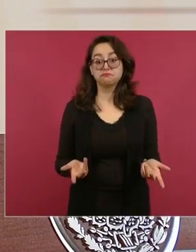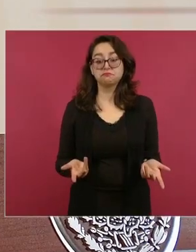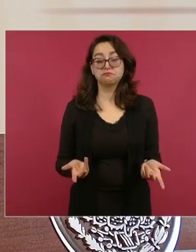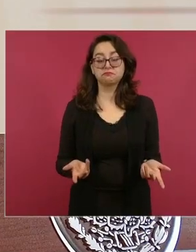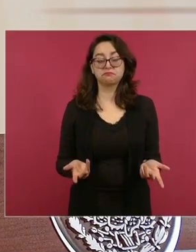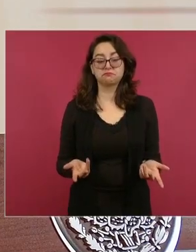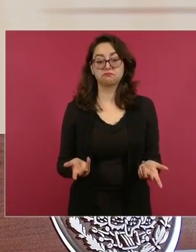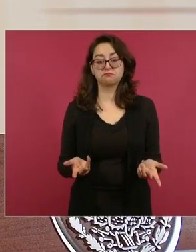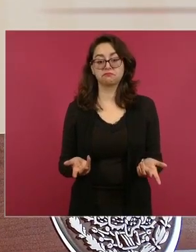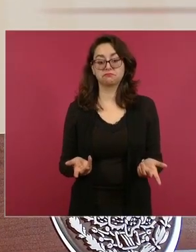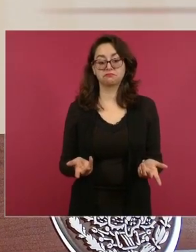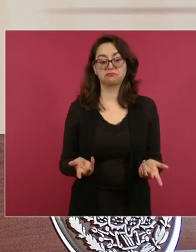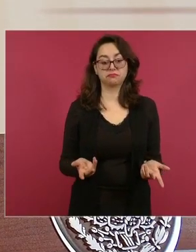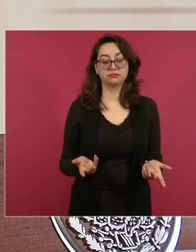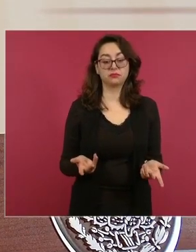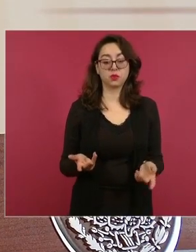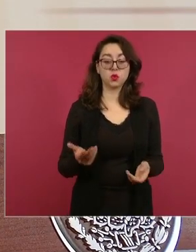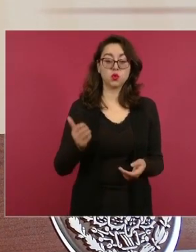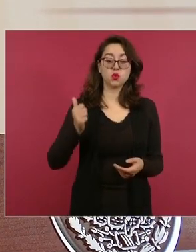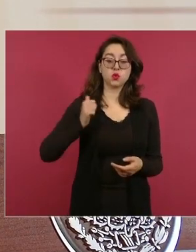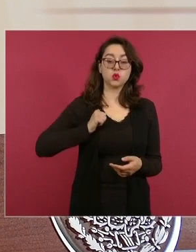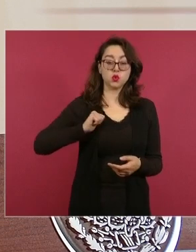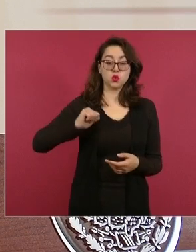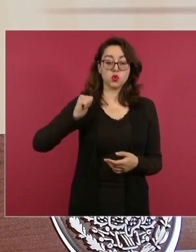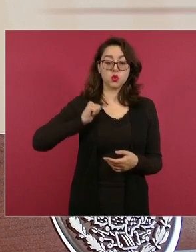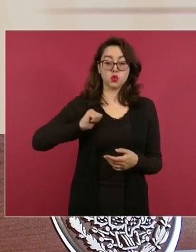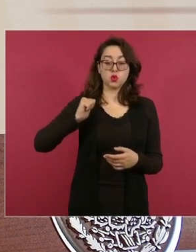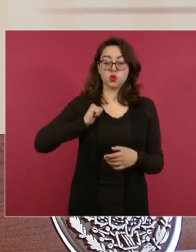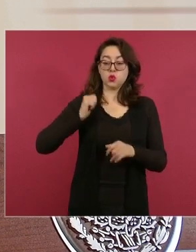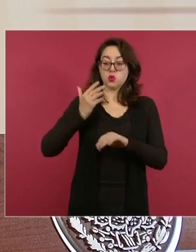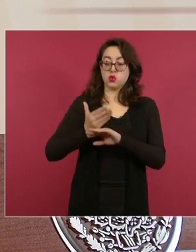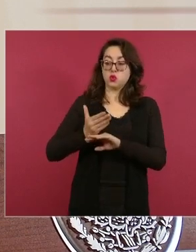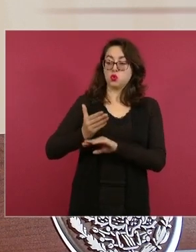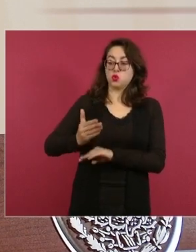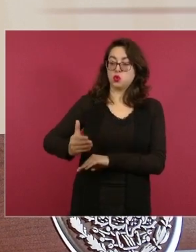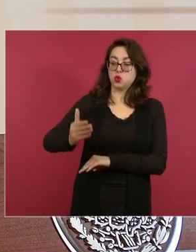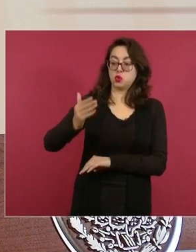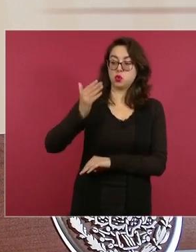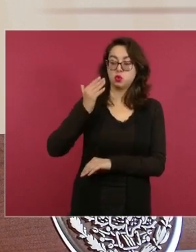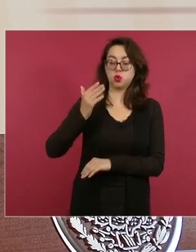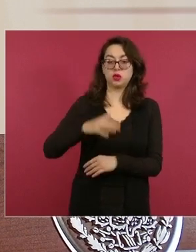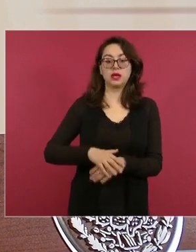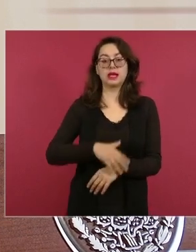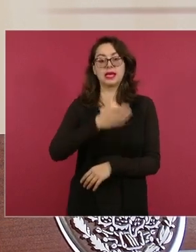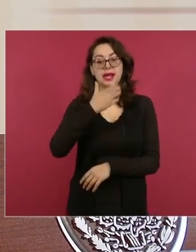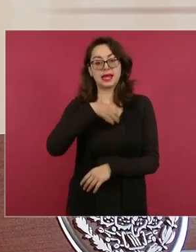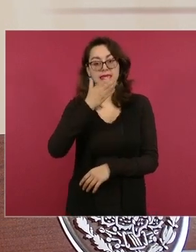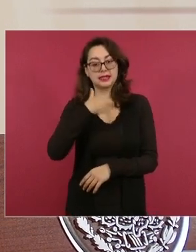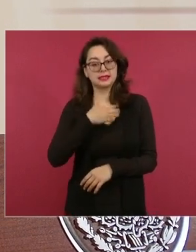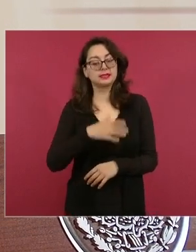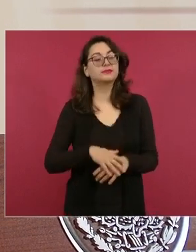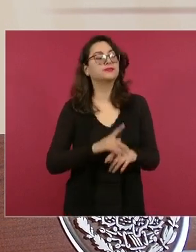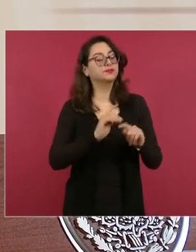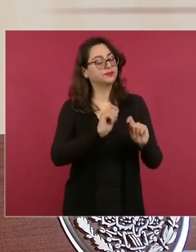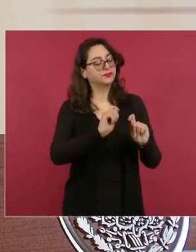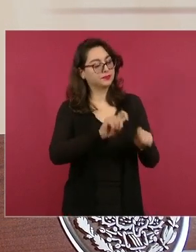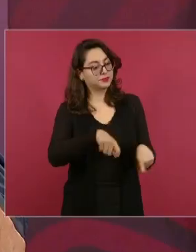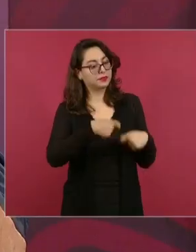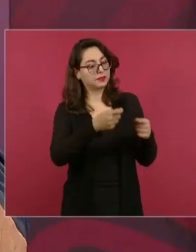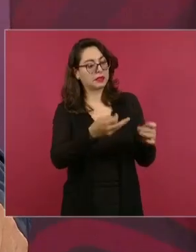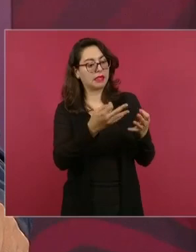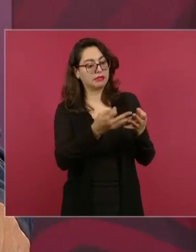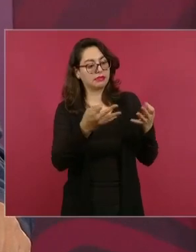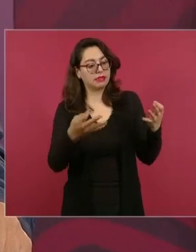después de que el general Cárdenas les reconoce sus territorios, cuando se había